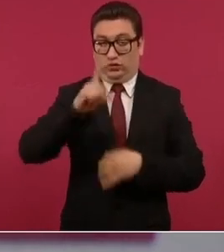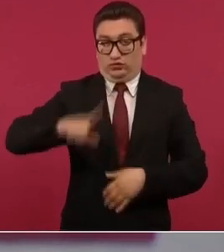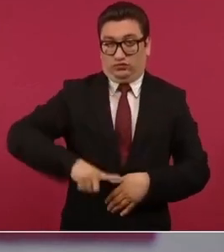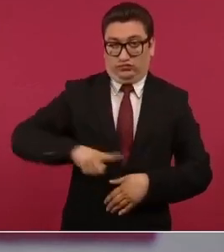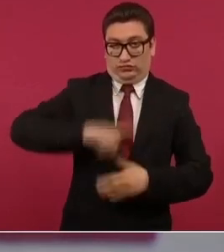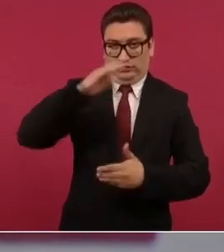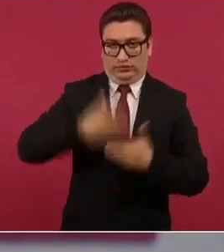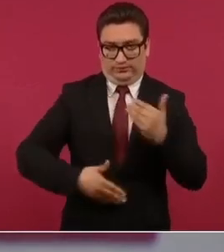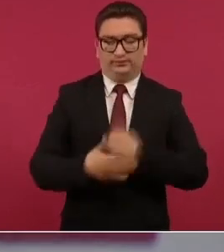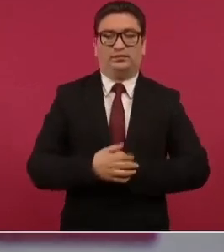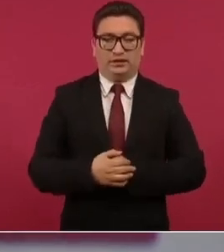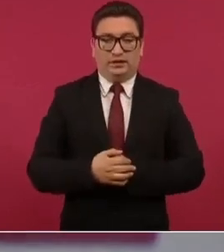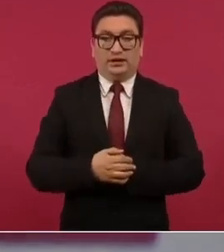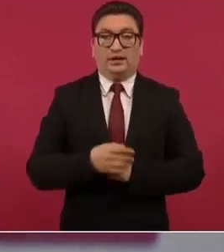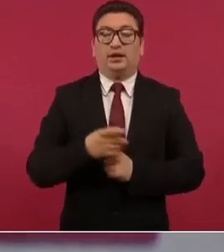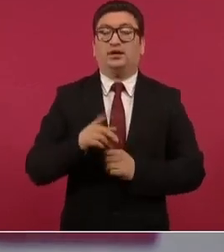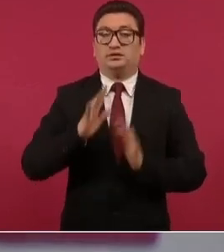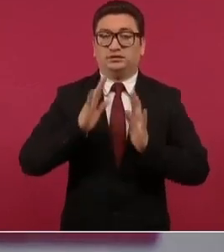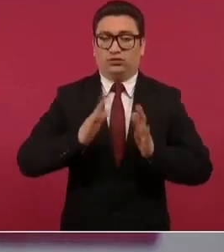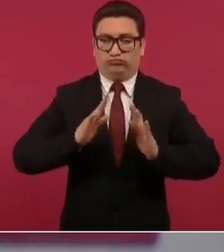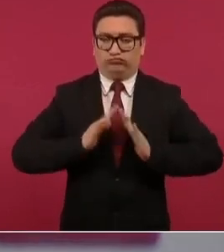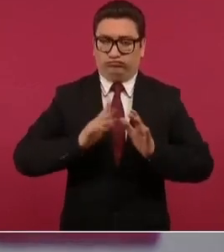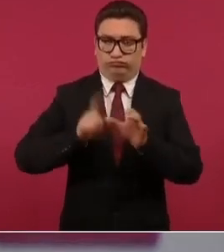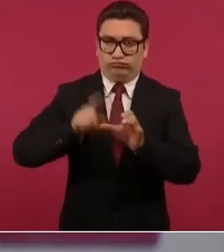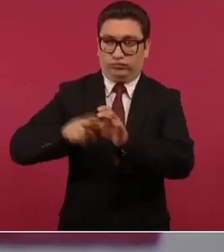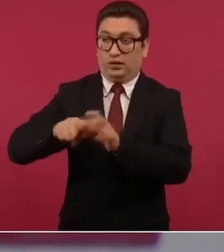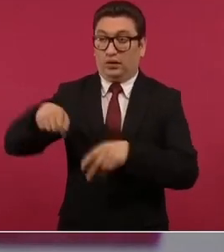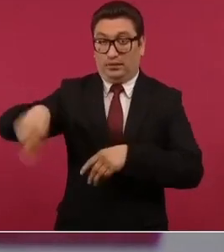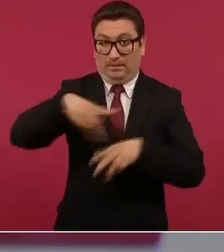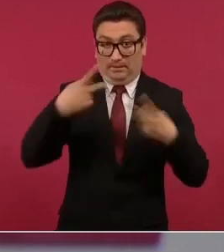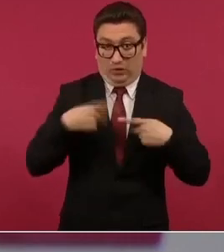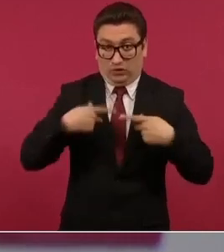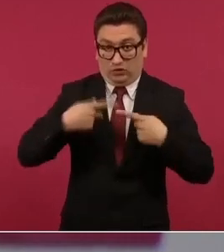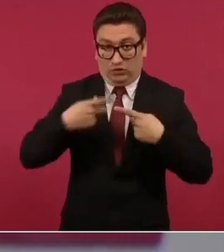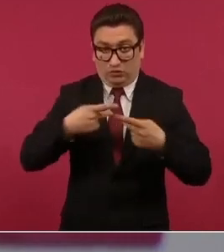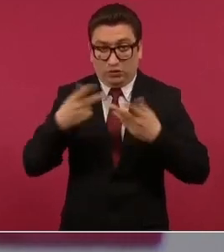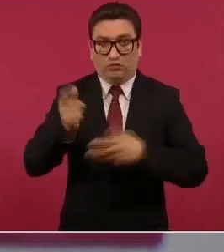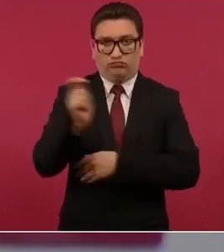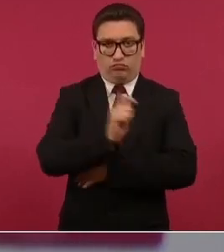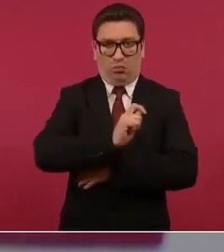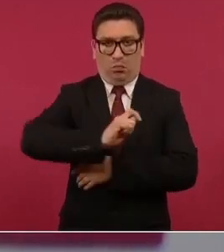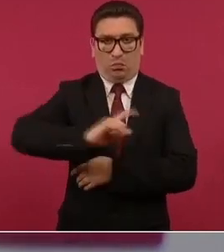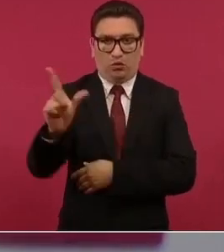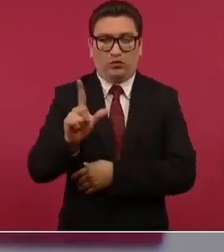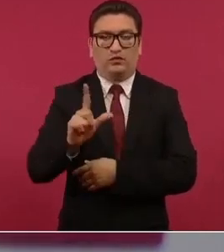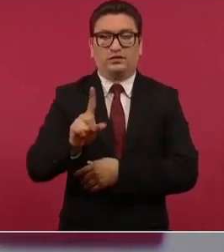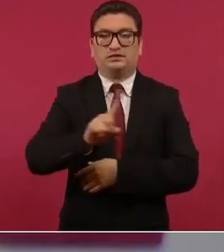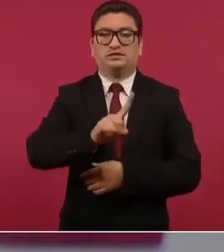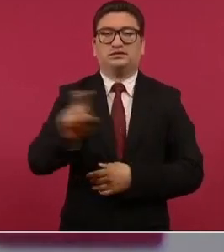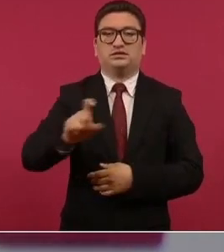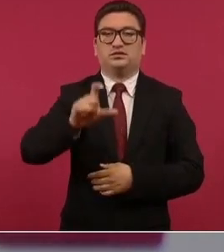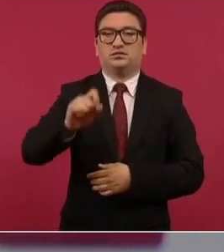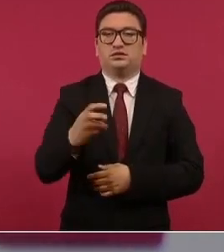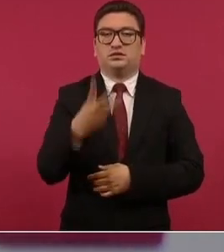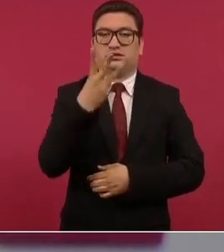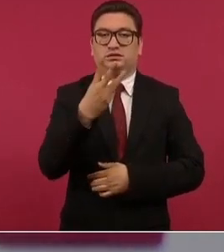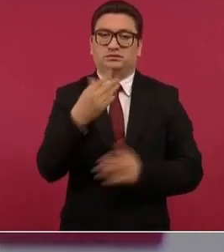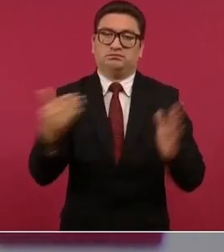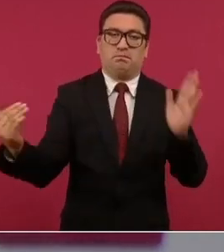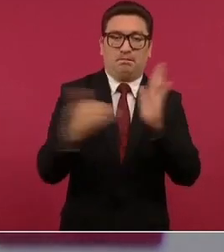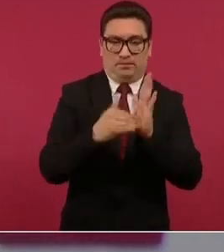y se han reclutado y formado profesionalmente a 123 mil